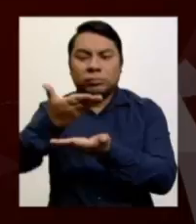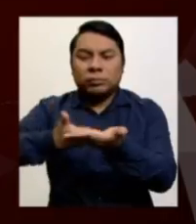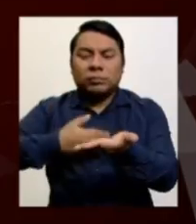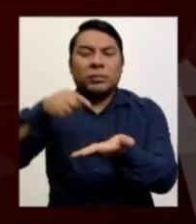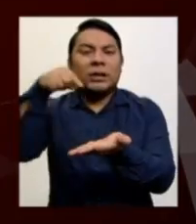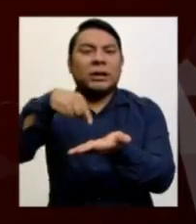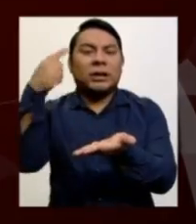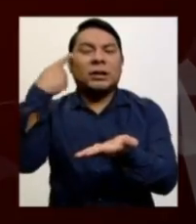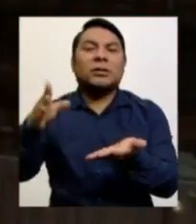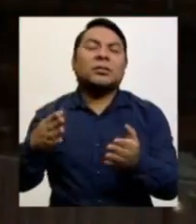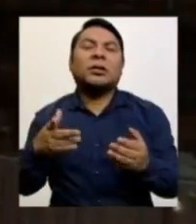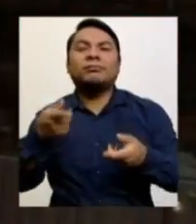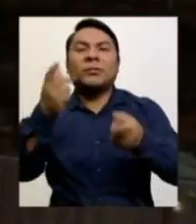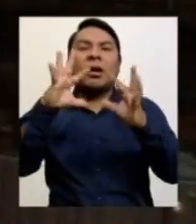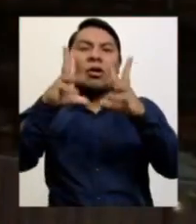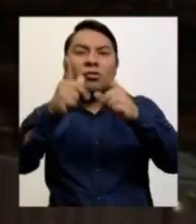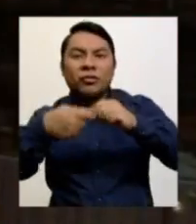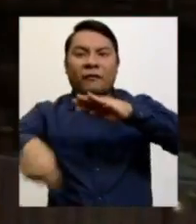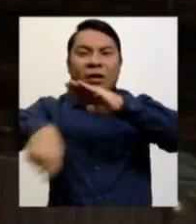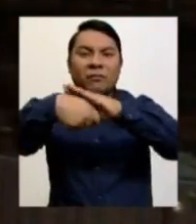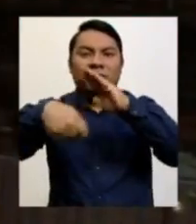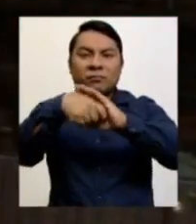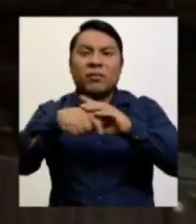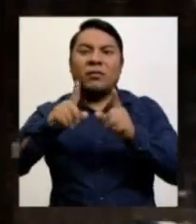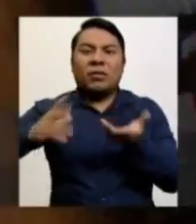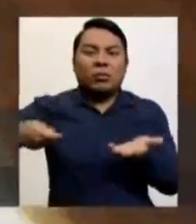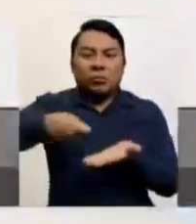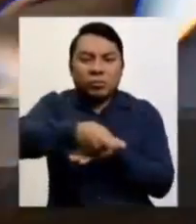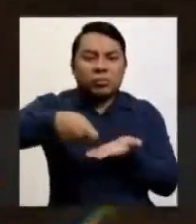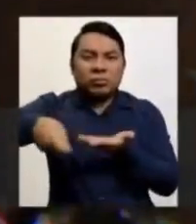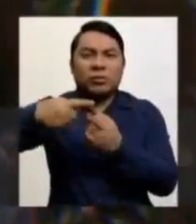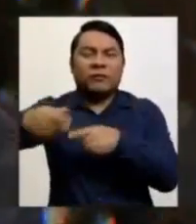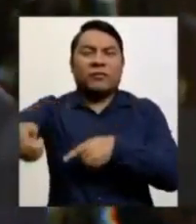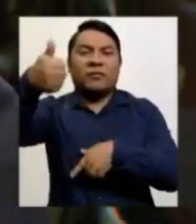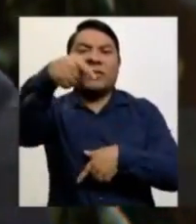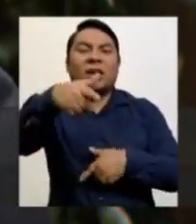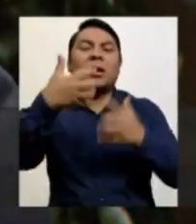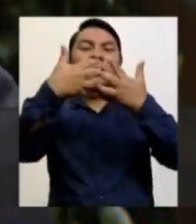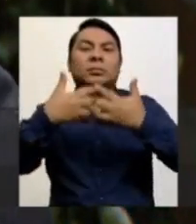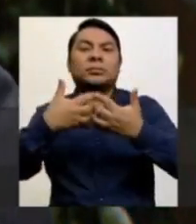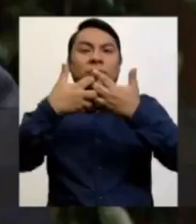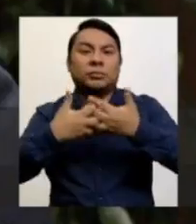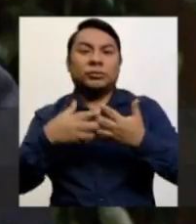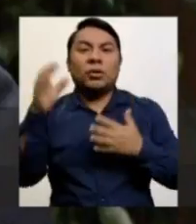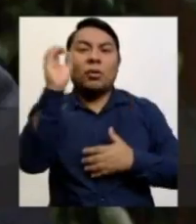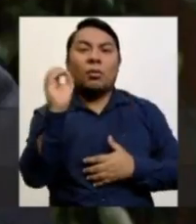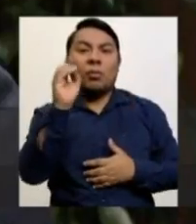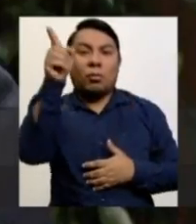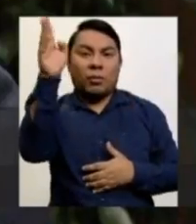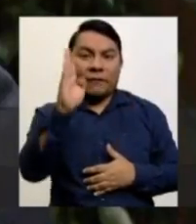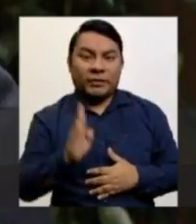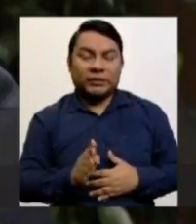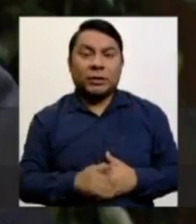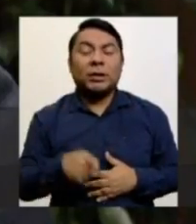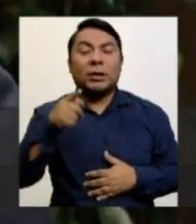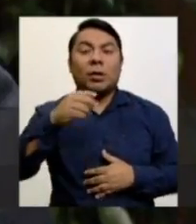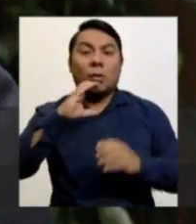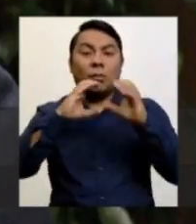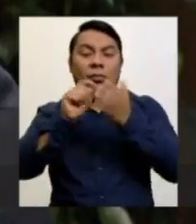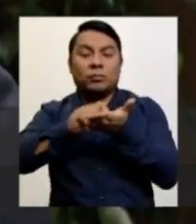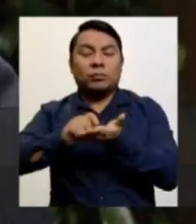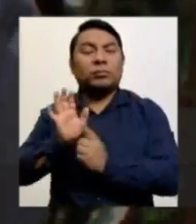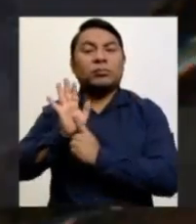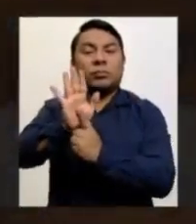a delitos de corrupción de funcionarios, lavado de activos y otros derivados del caso Odebrecht. A través de un comunicado, la presidencia del Consejo de